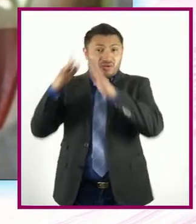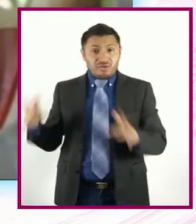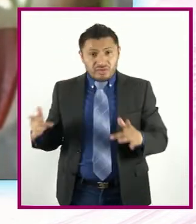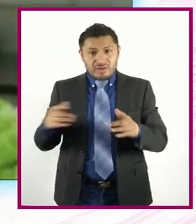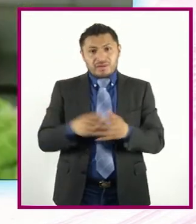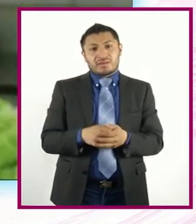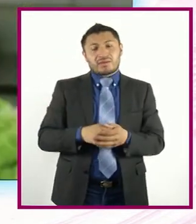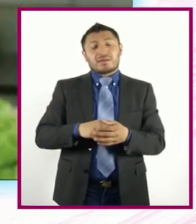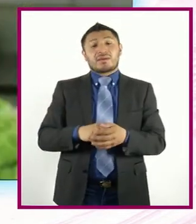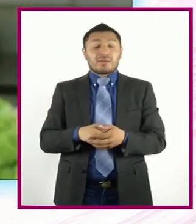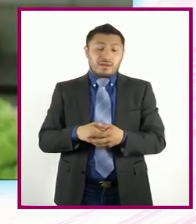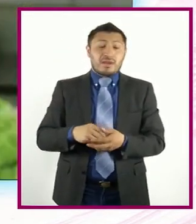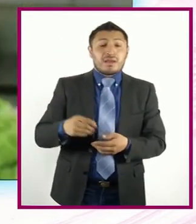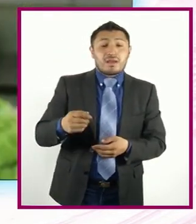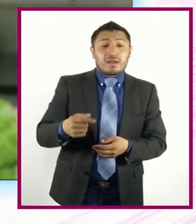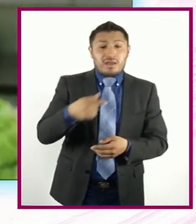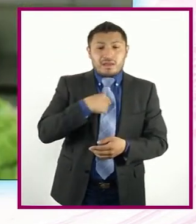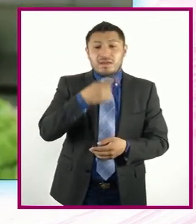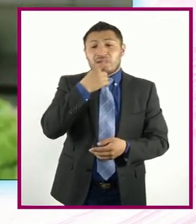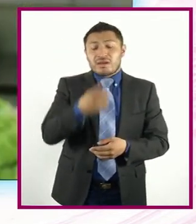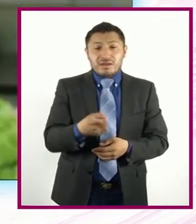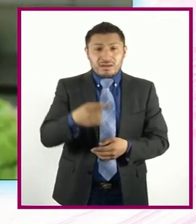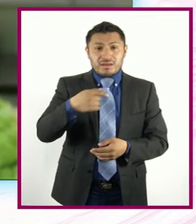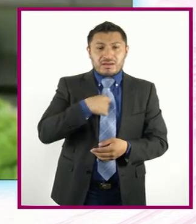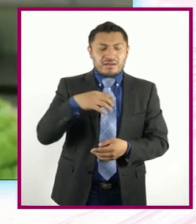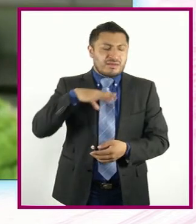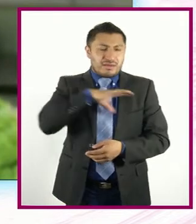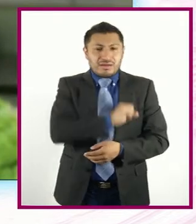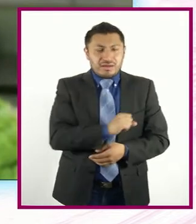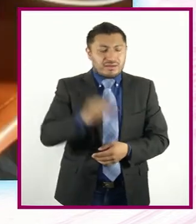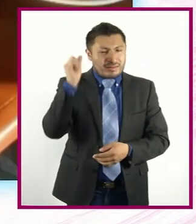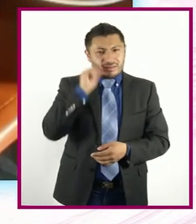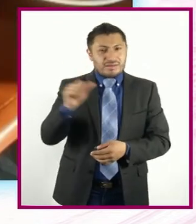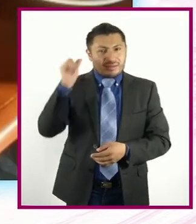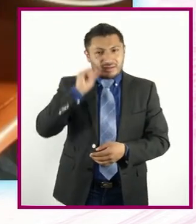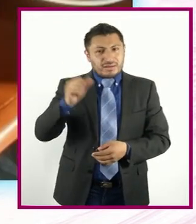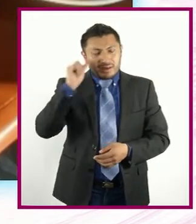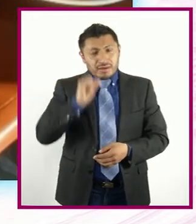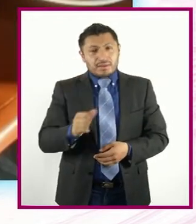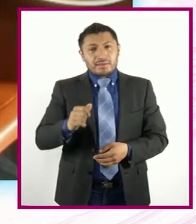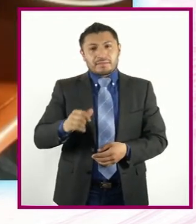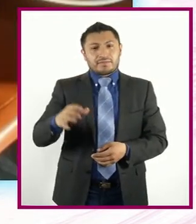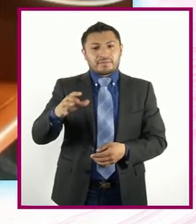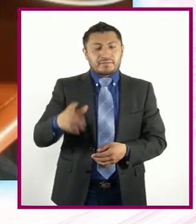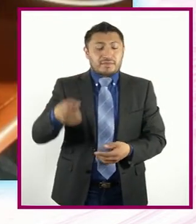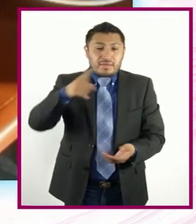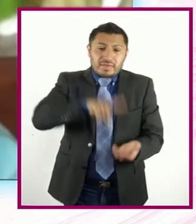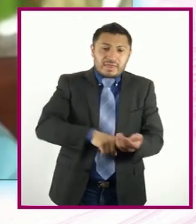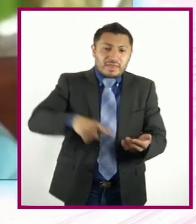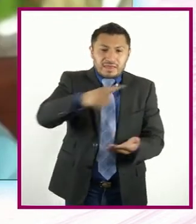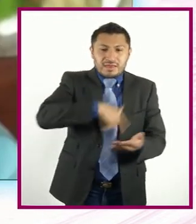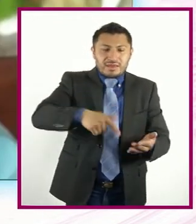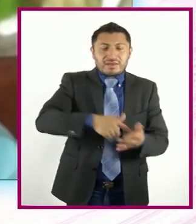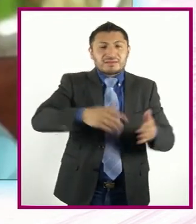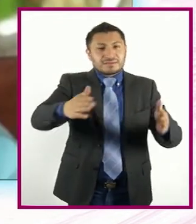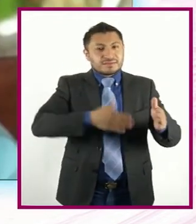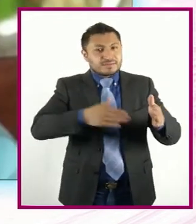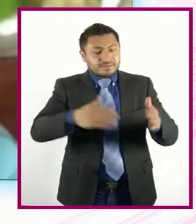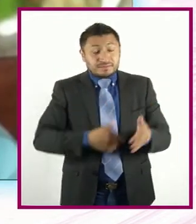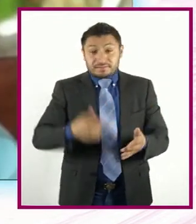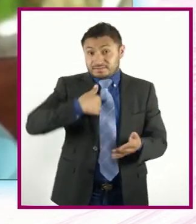uve en París Y puedo decir Que mi gran pasión Siempre fue Estar en una cocina Creo que